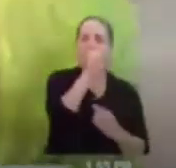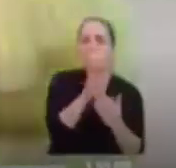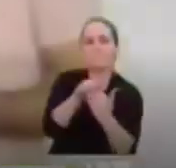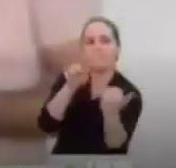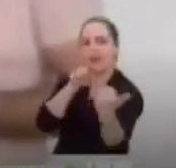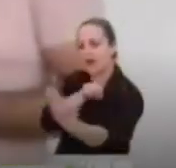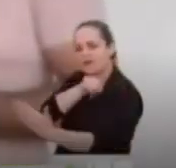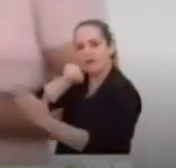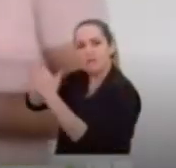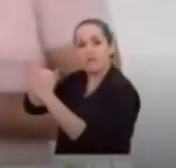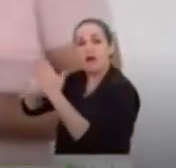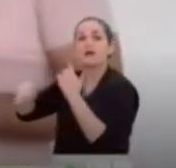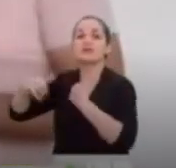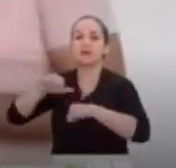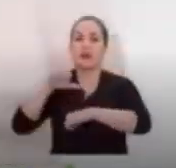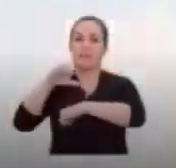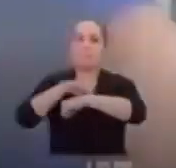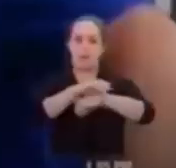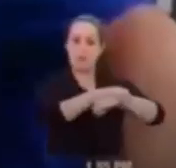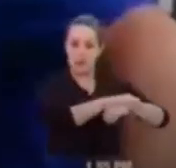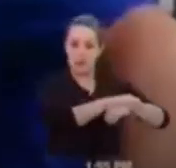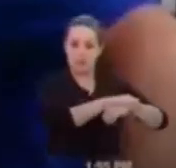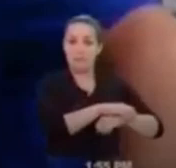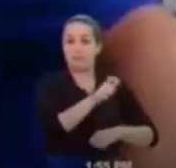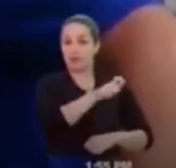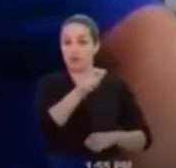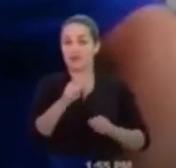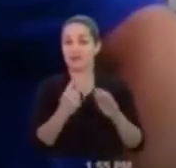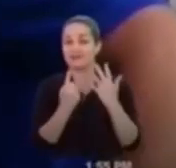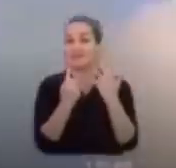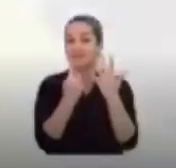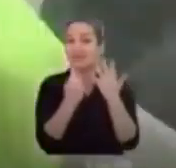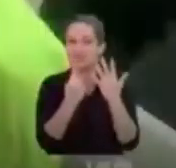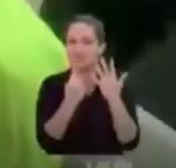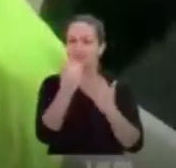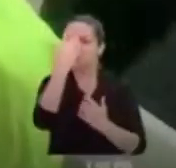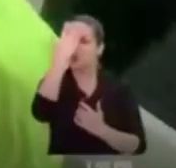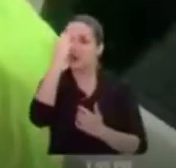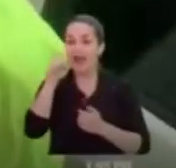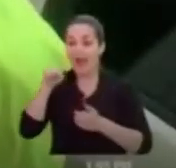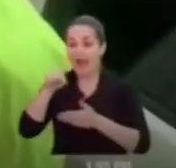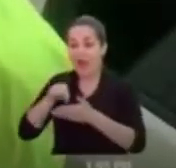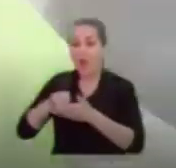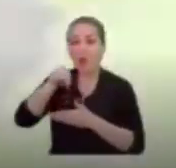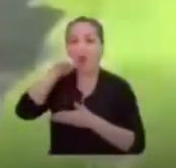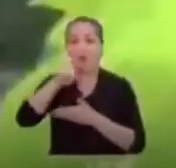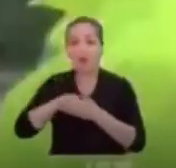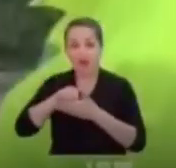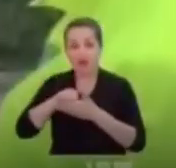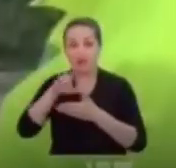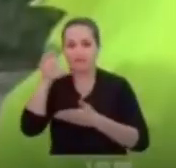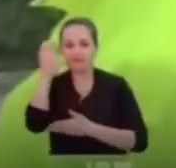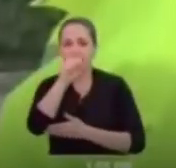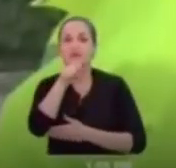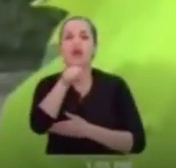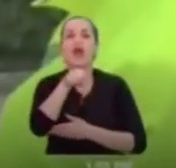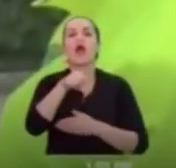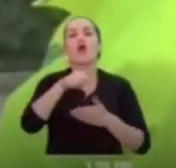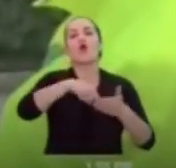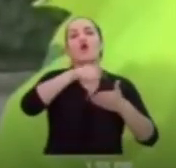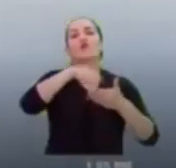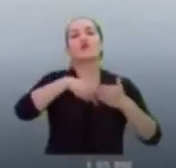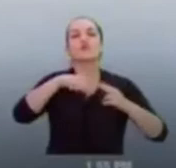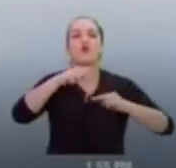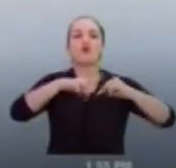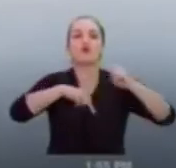Ramírez y seis personas más. Los contratos investigados tenían como objetivo la construcción y adecuación de tres canchas con baños y graderías